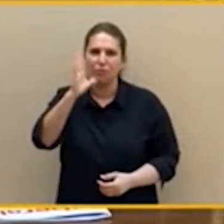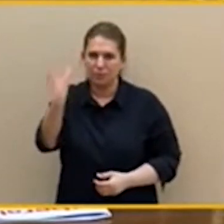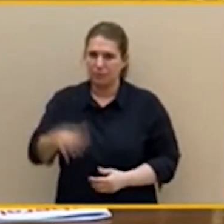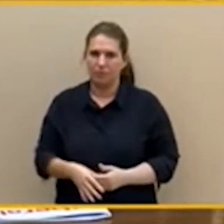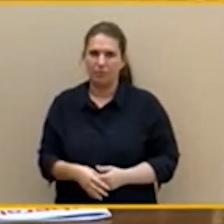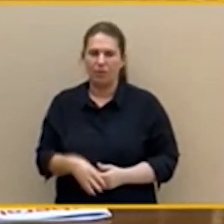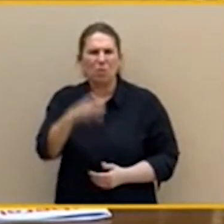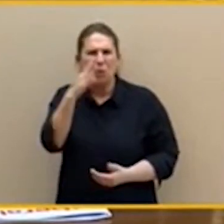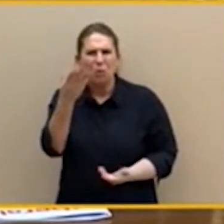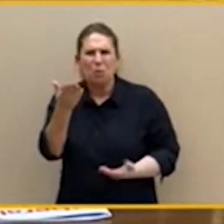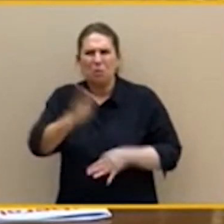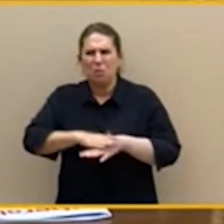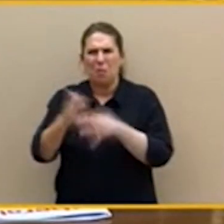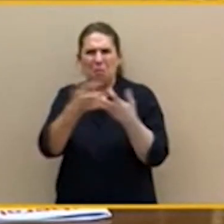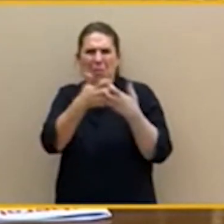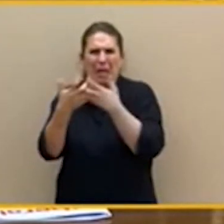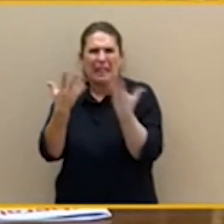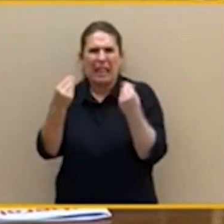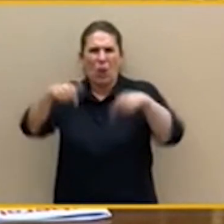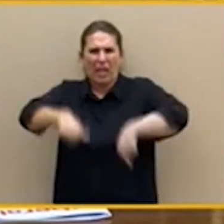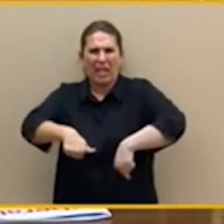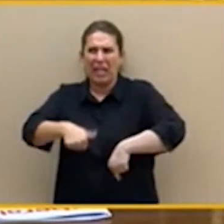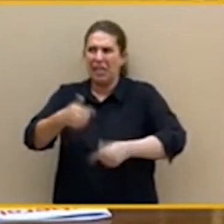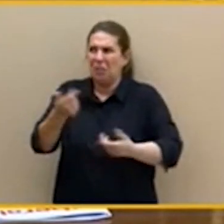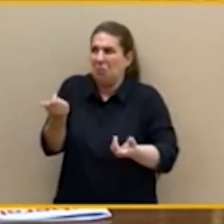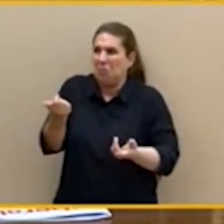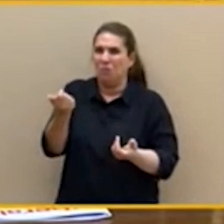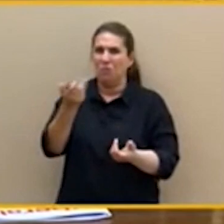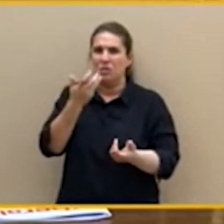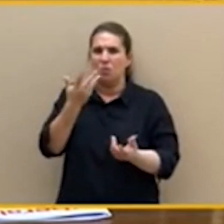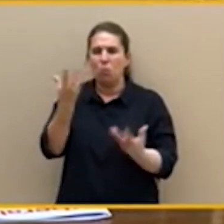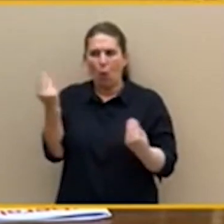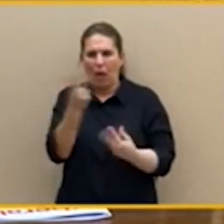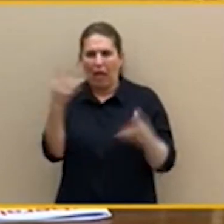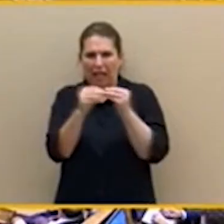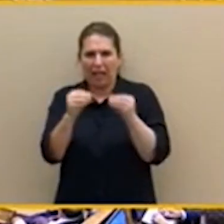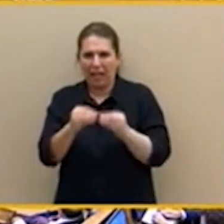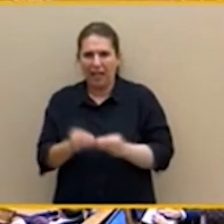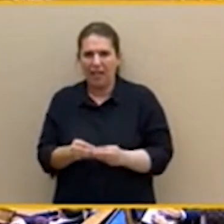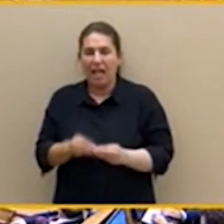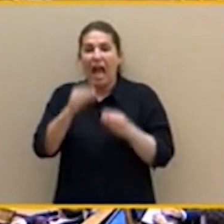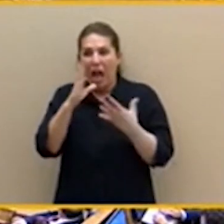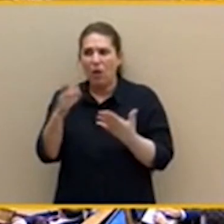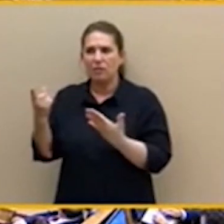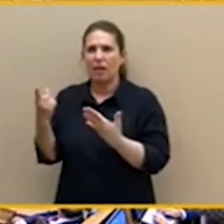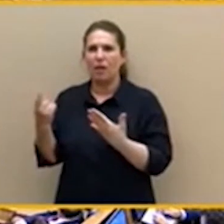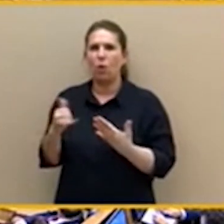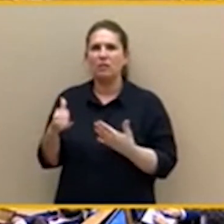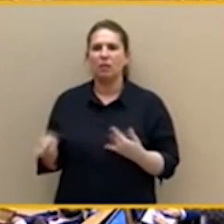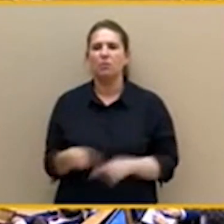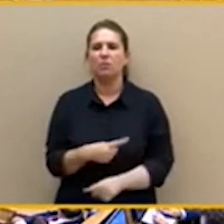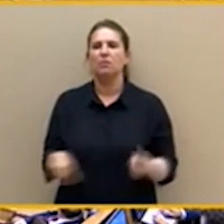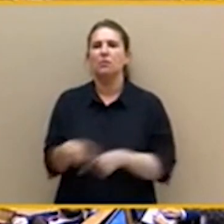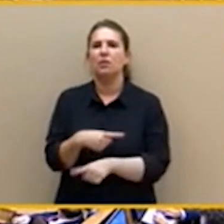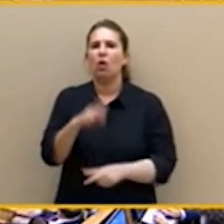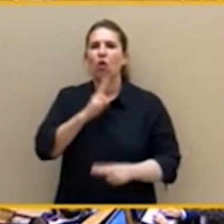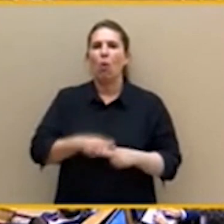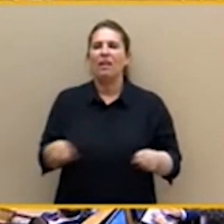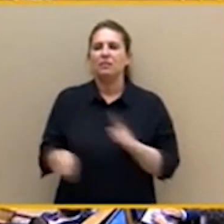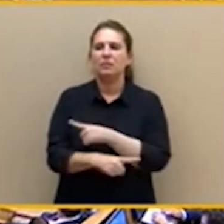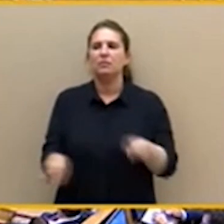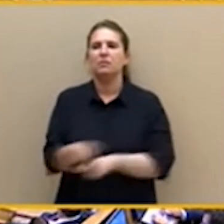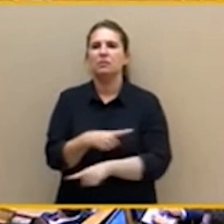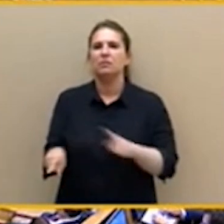en común. Ahora mismo están intercambiando WhatsApp con los nombres. Ahora mismo. Miren, si es indecente siempre